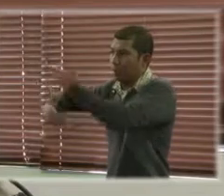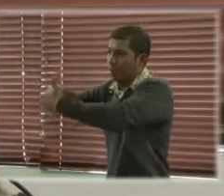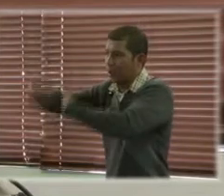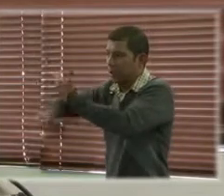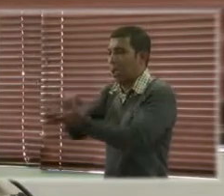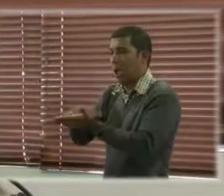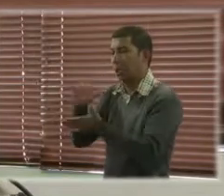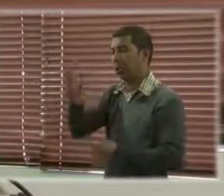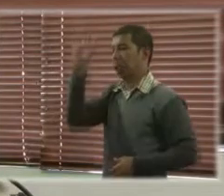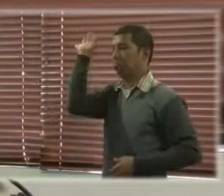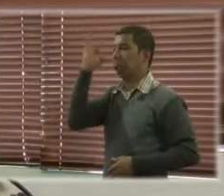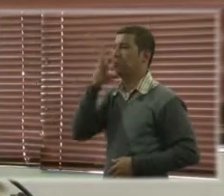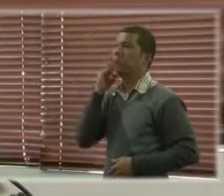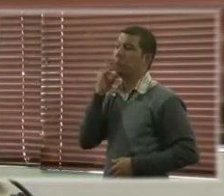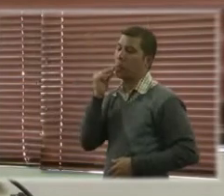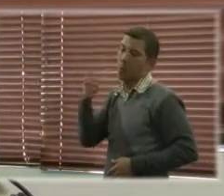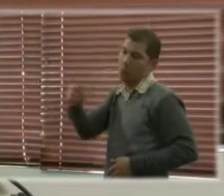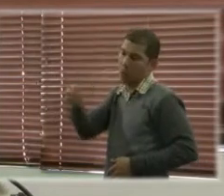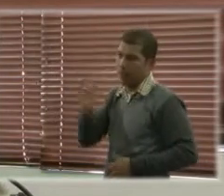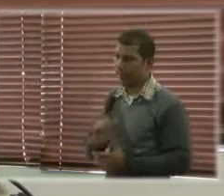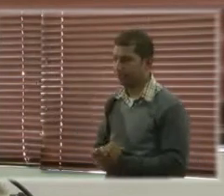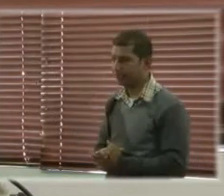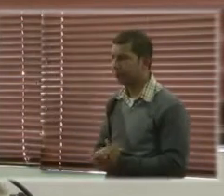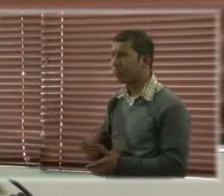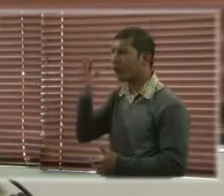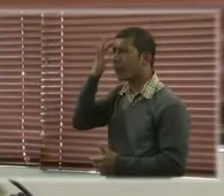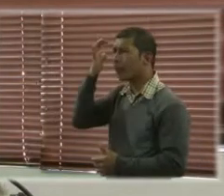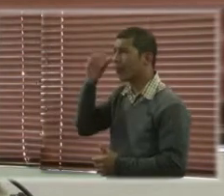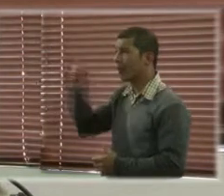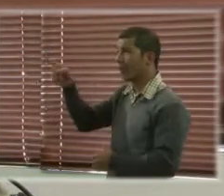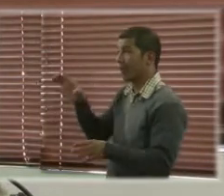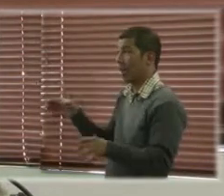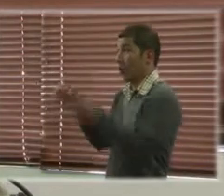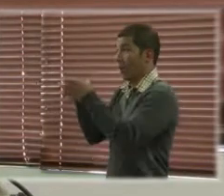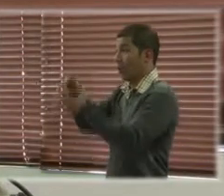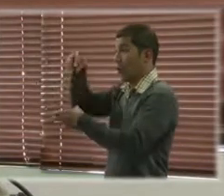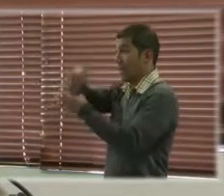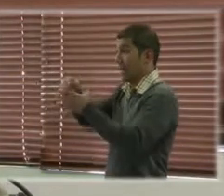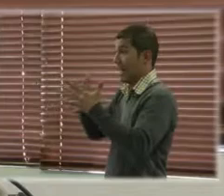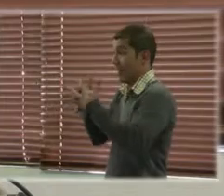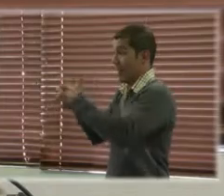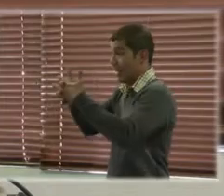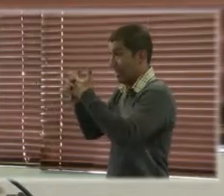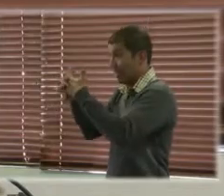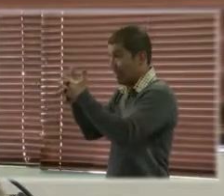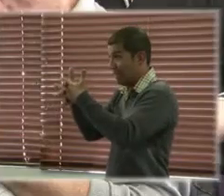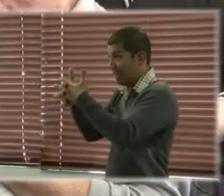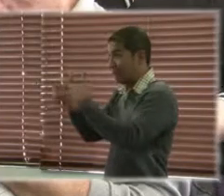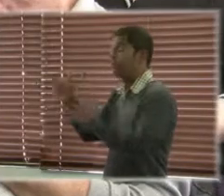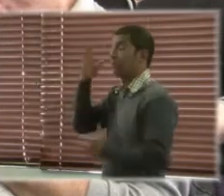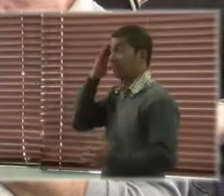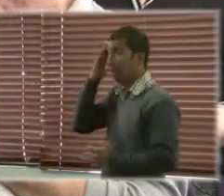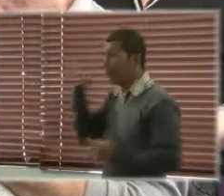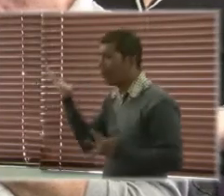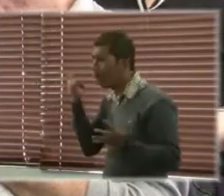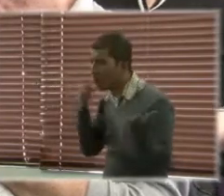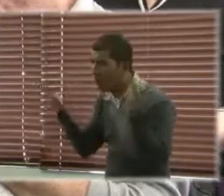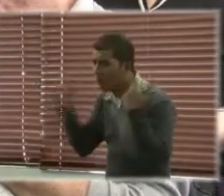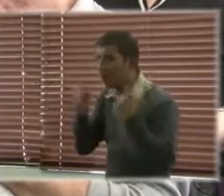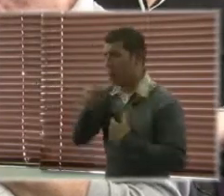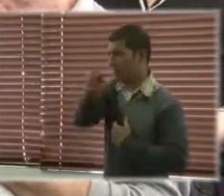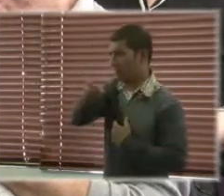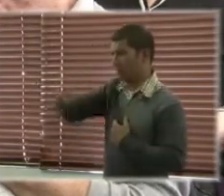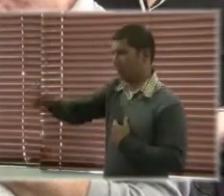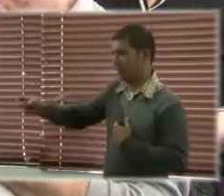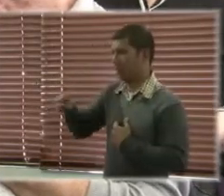práctica porque la Comisión Interamericana hasta la fecha ha conocido casos de personas con discapacidad psicosocial